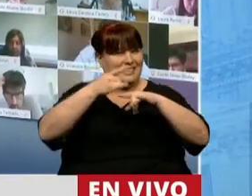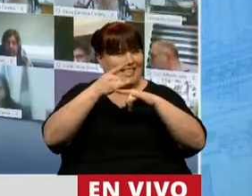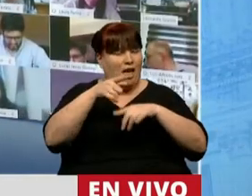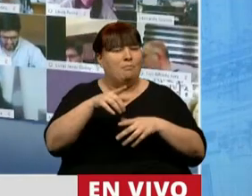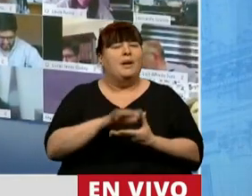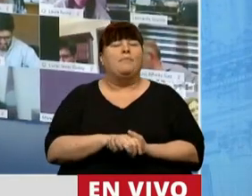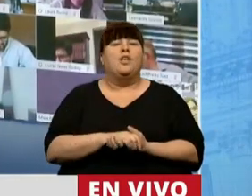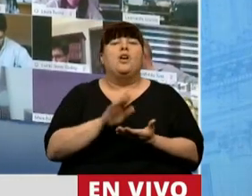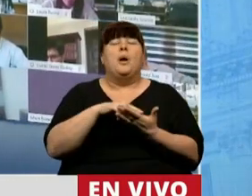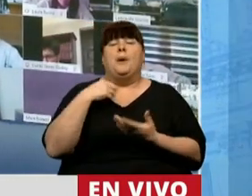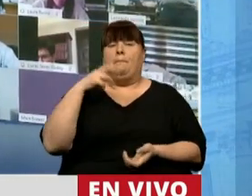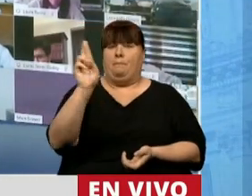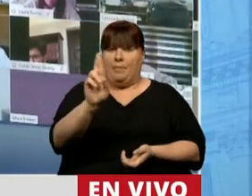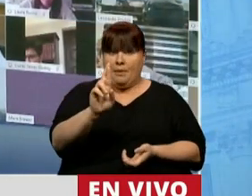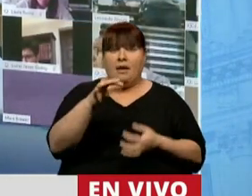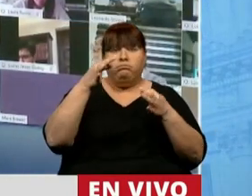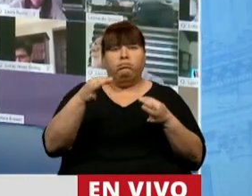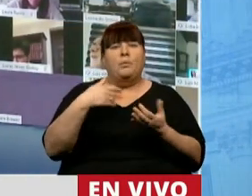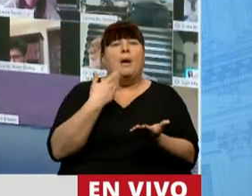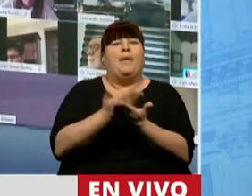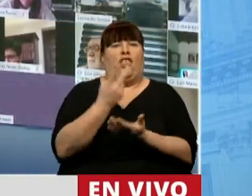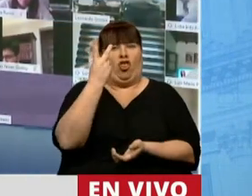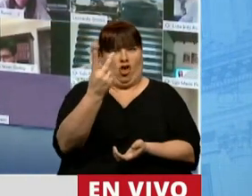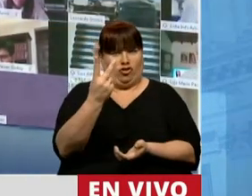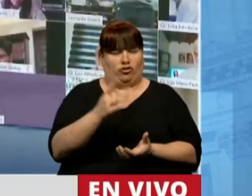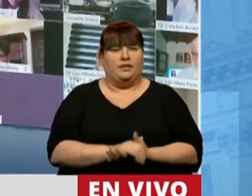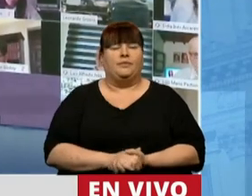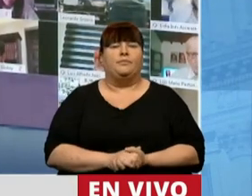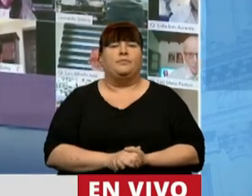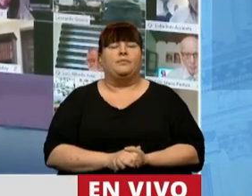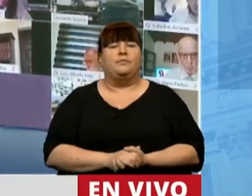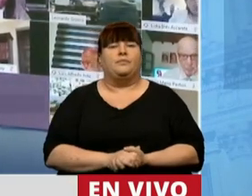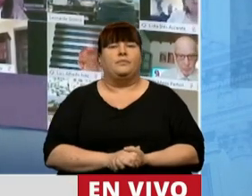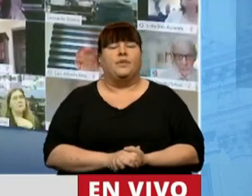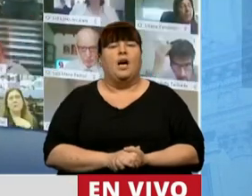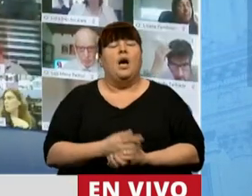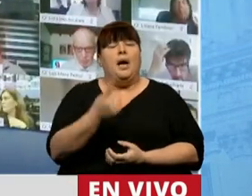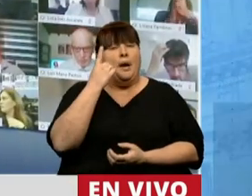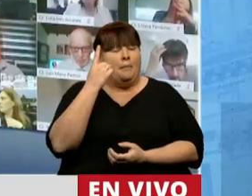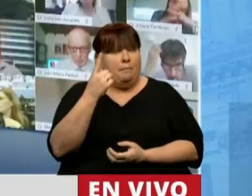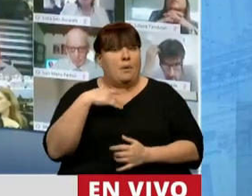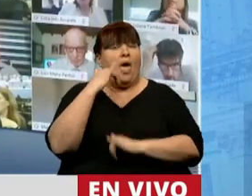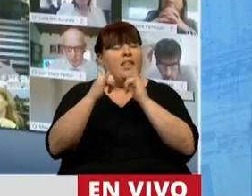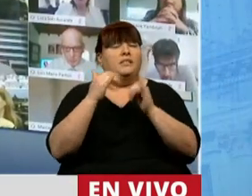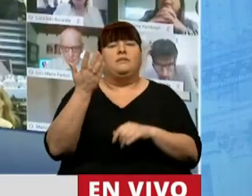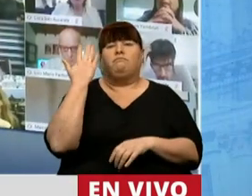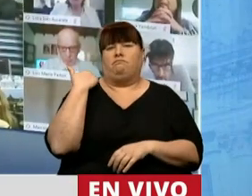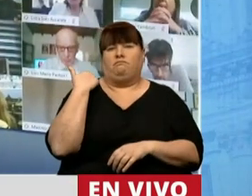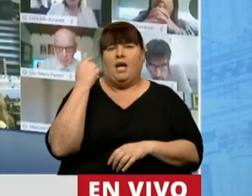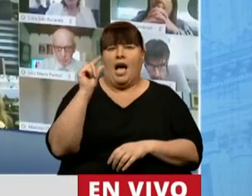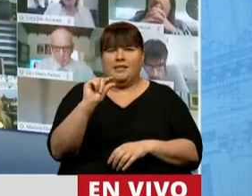y en una cuestión de privilegio, en realidad voy a platear dos. En primer lugar, quiero decir que hace